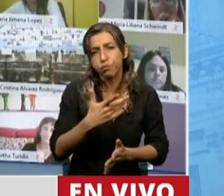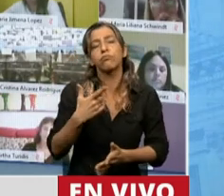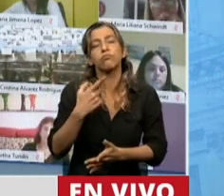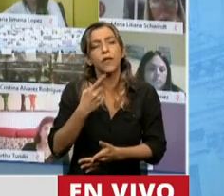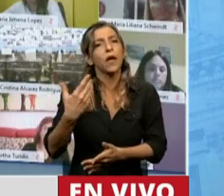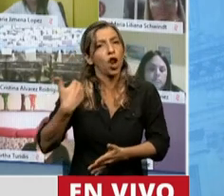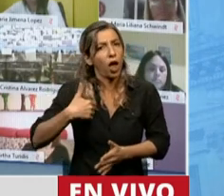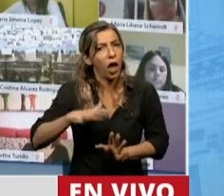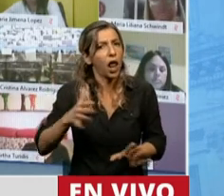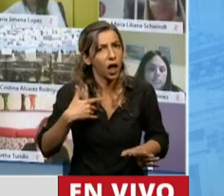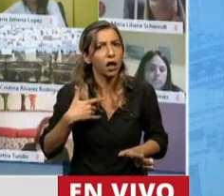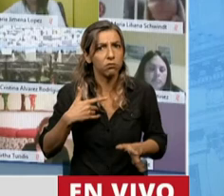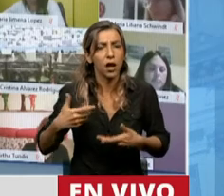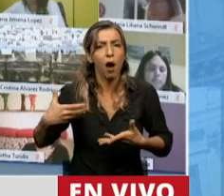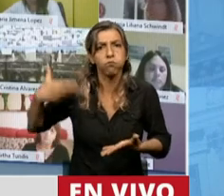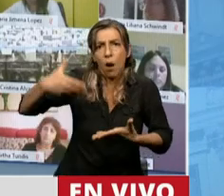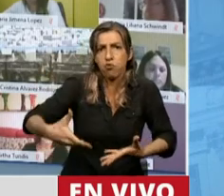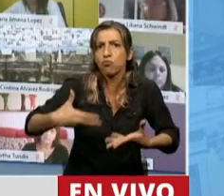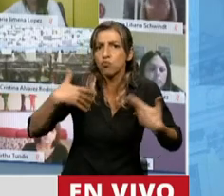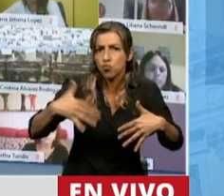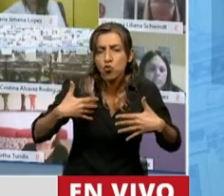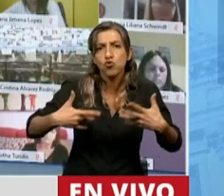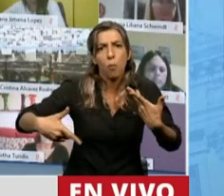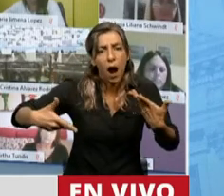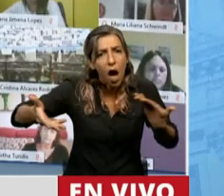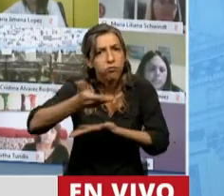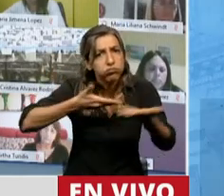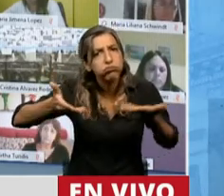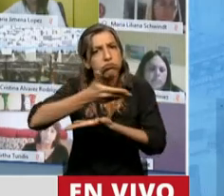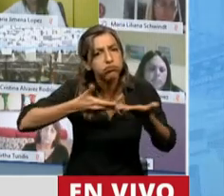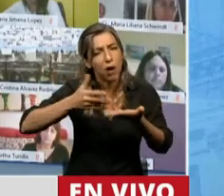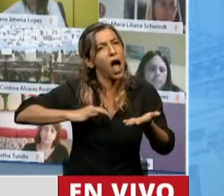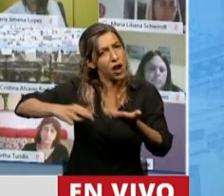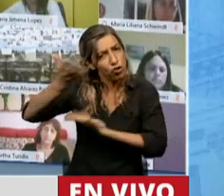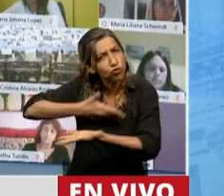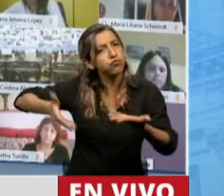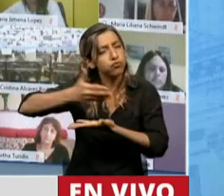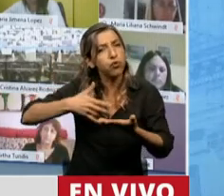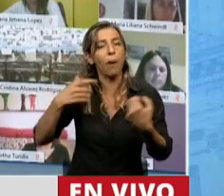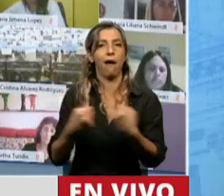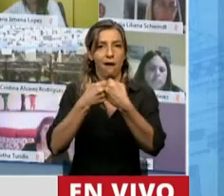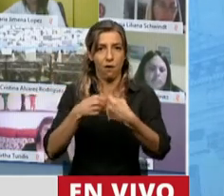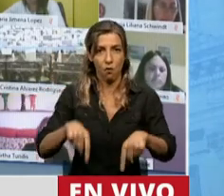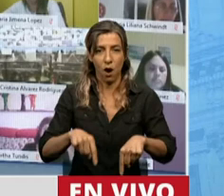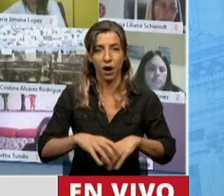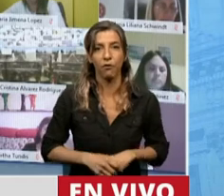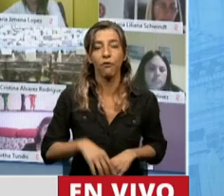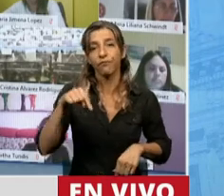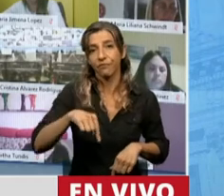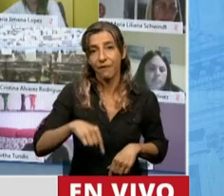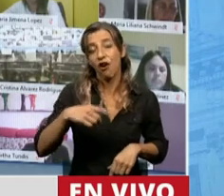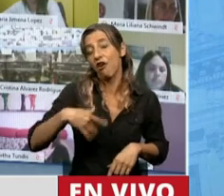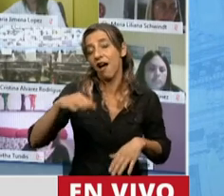aportó mucho para la concreción de este acuerdo desde sus inicios, hace ya varios años. Ahora somos el décimo país en concretar su